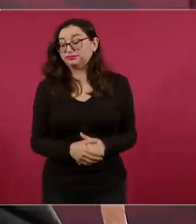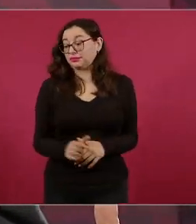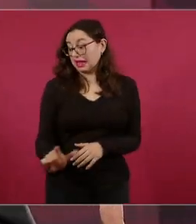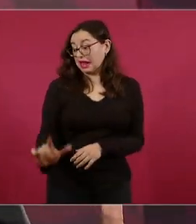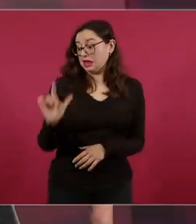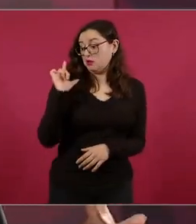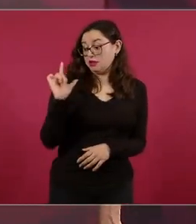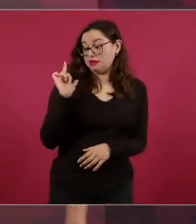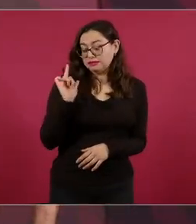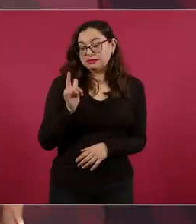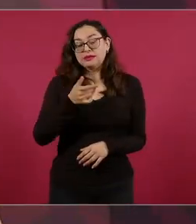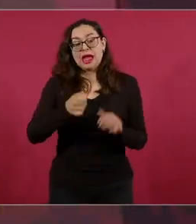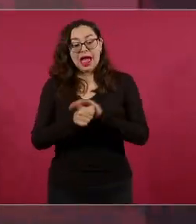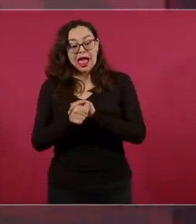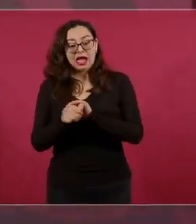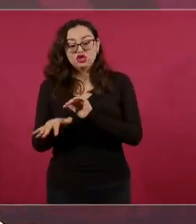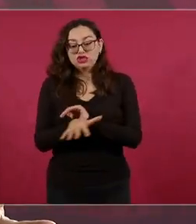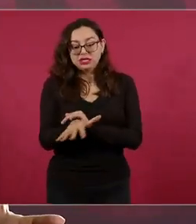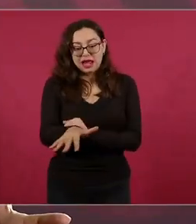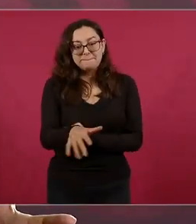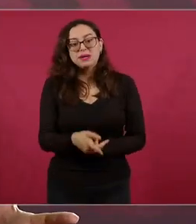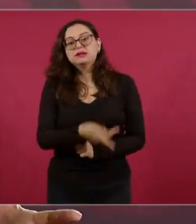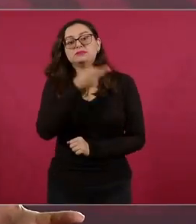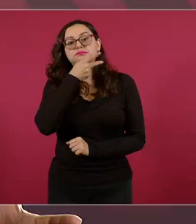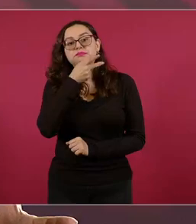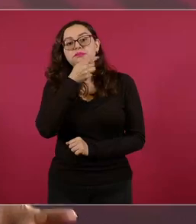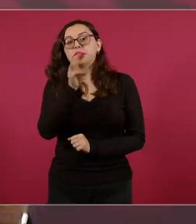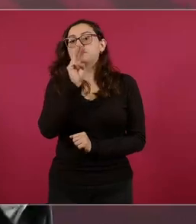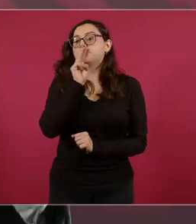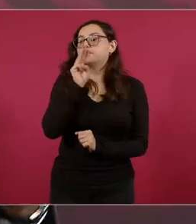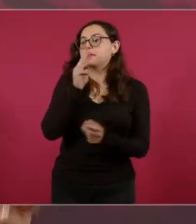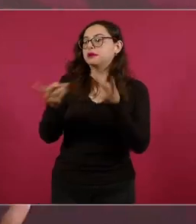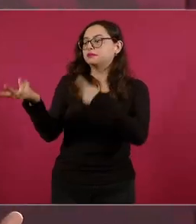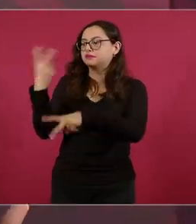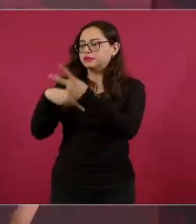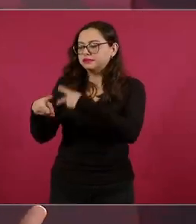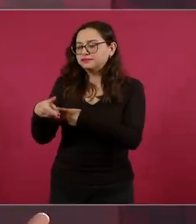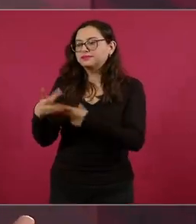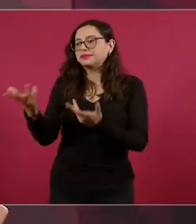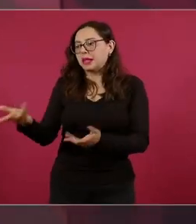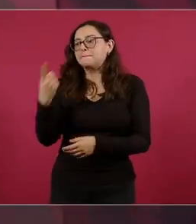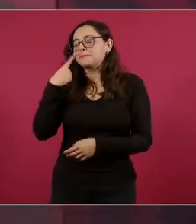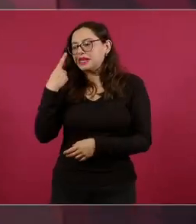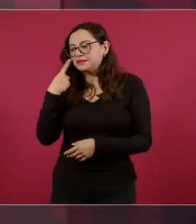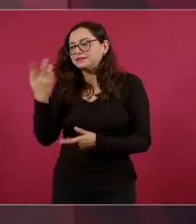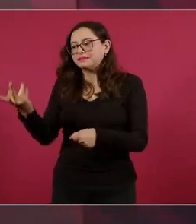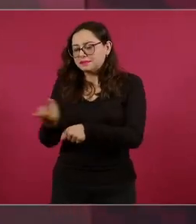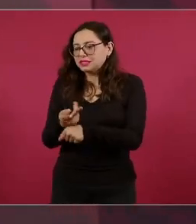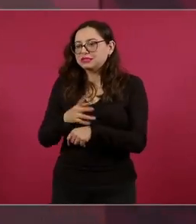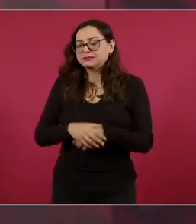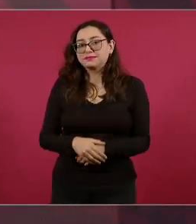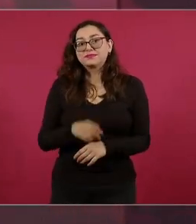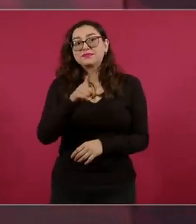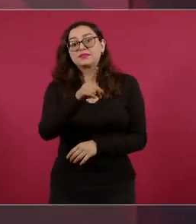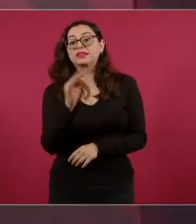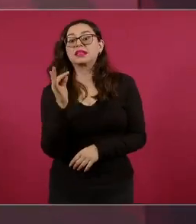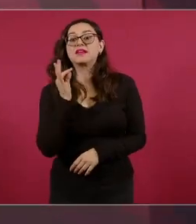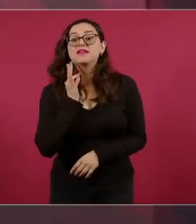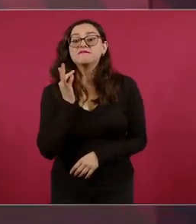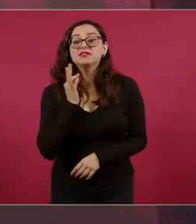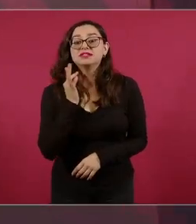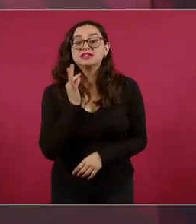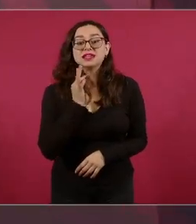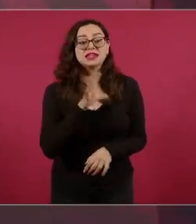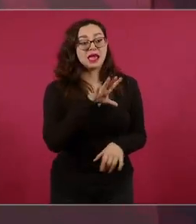es que la fiscalía detiene a posibles